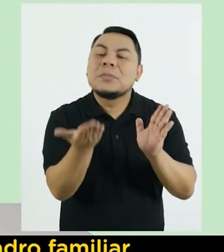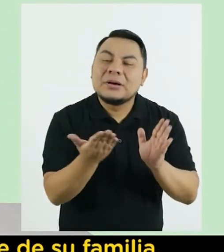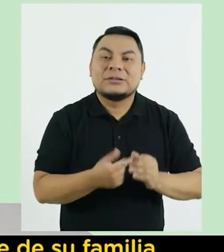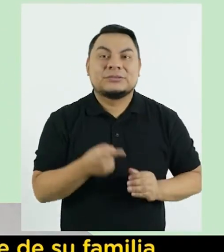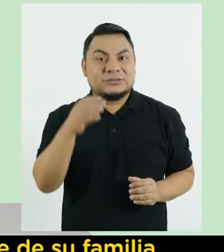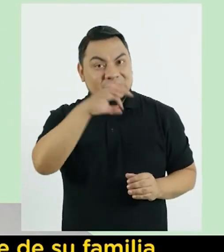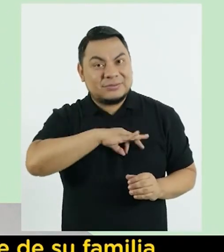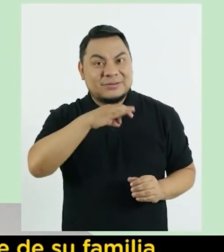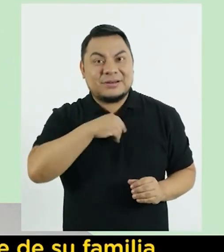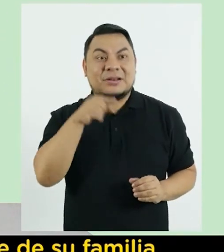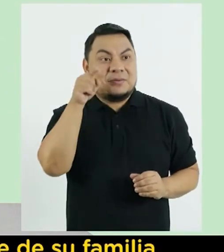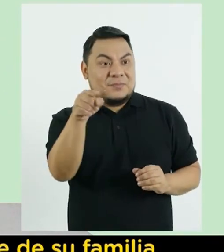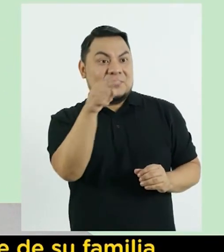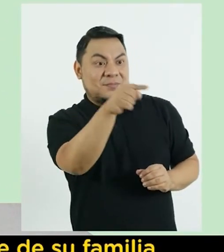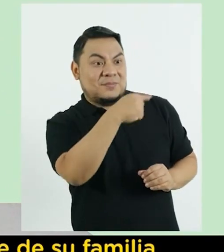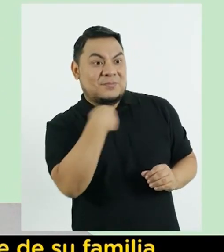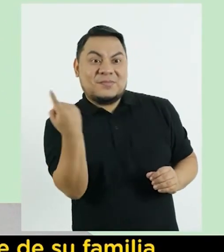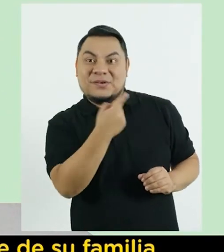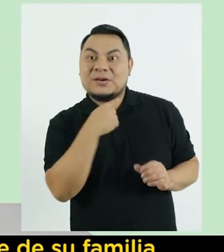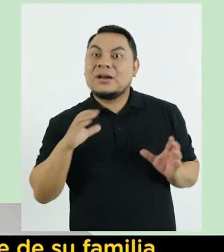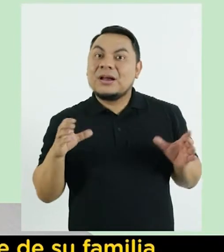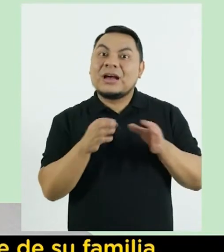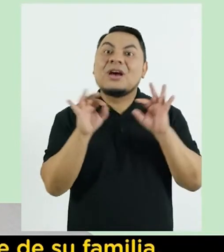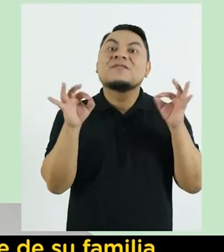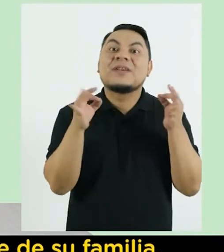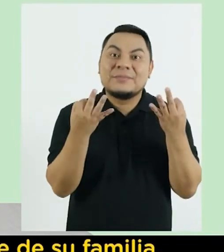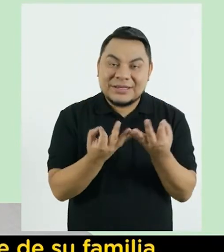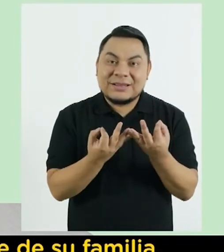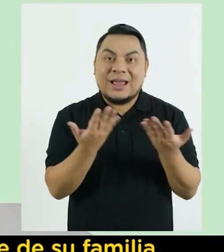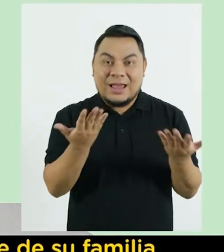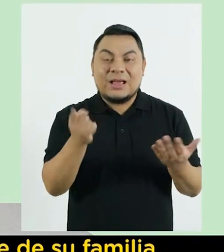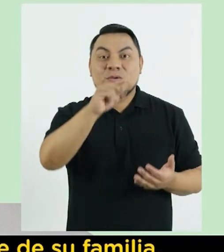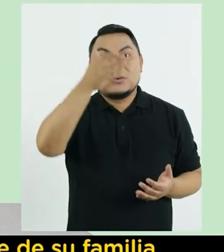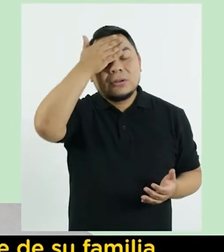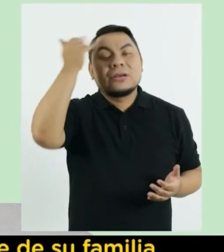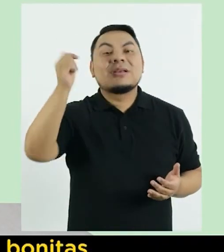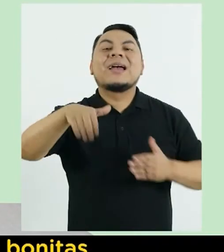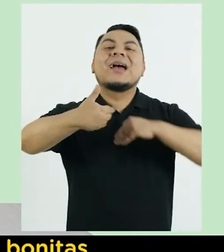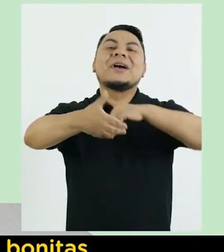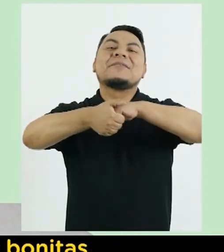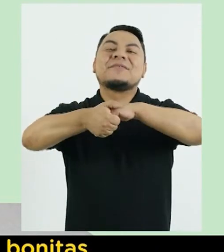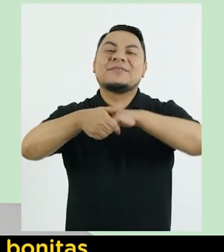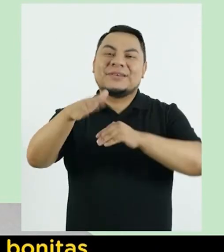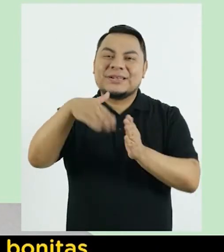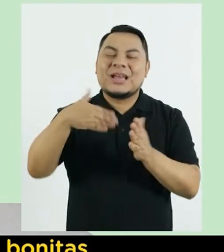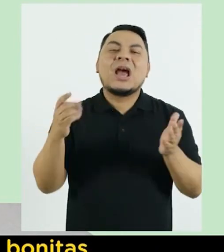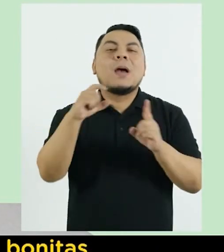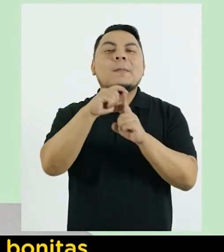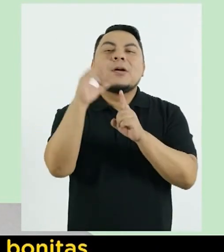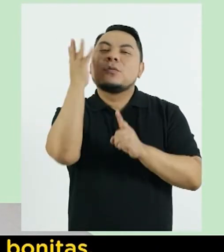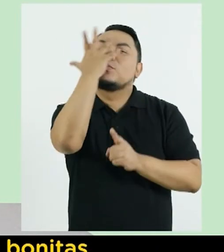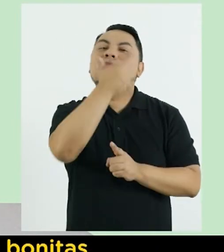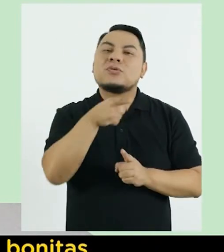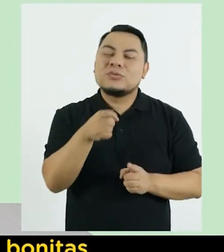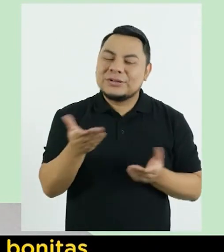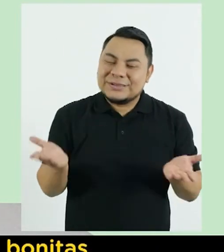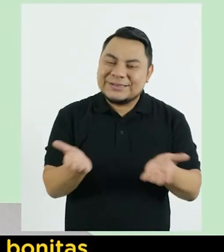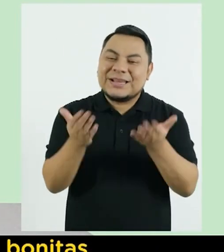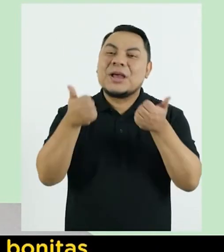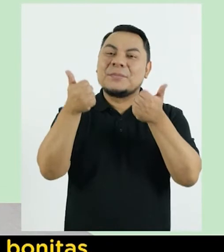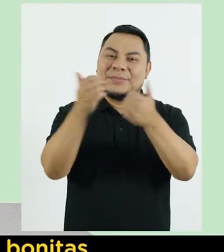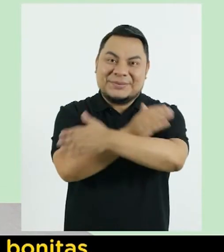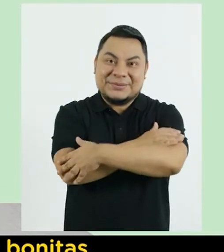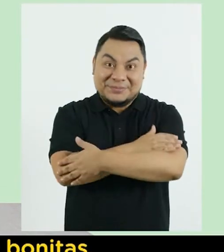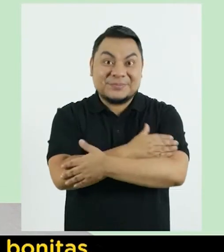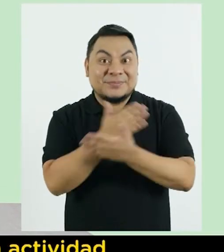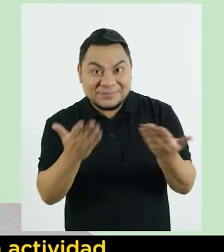Aprovechen para que se reconozca como parte de su familia No se olviden de felicitarlo con palabras